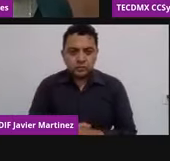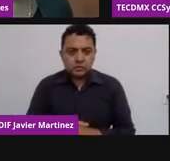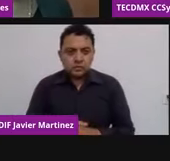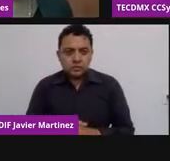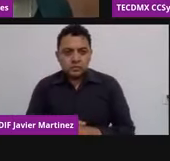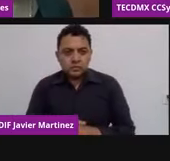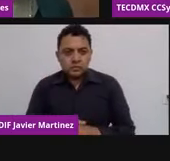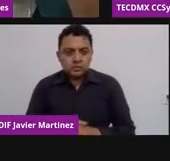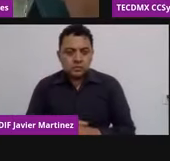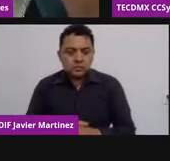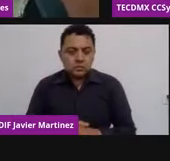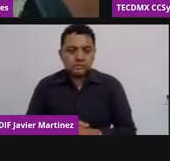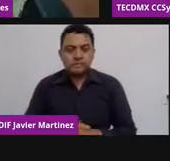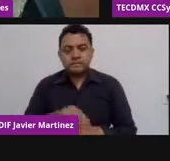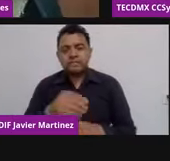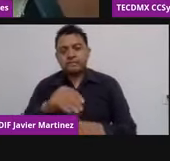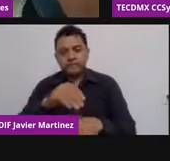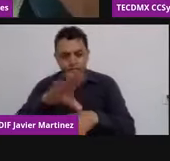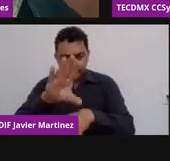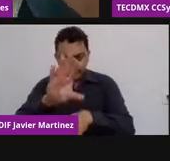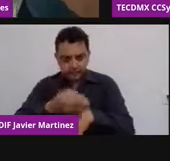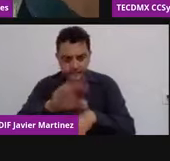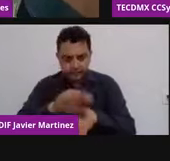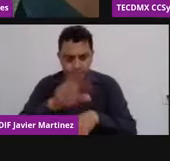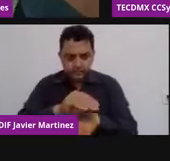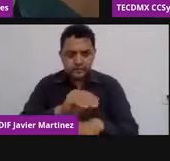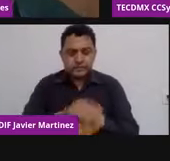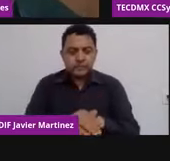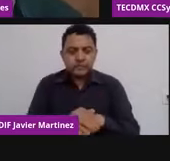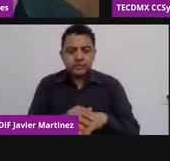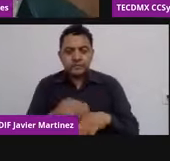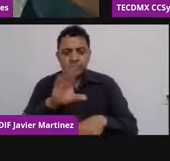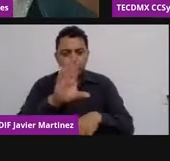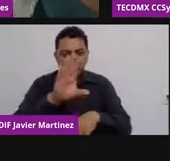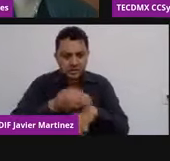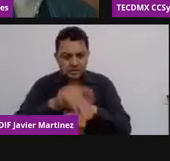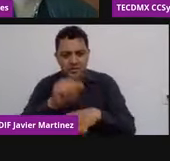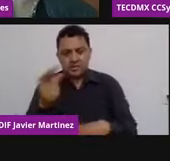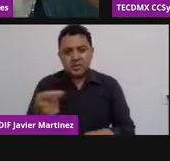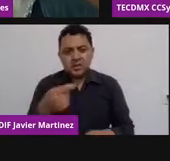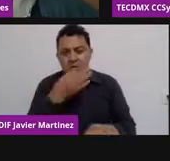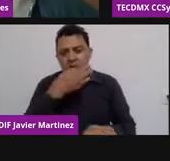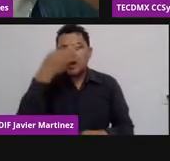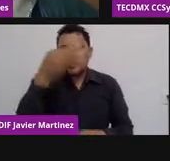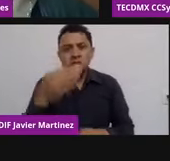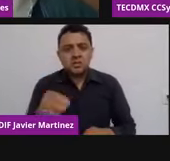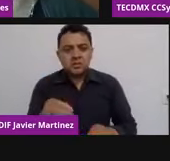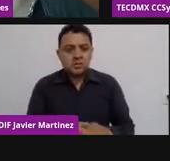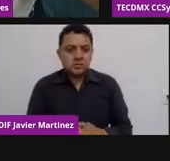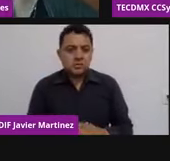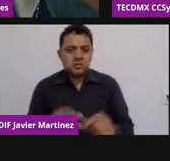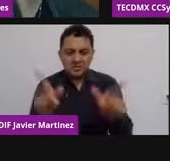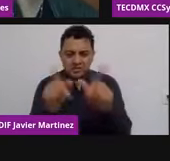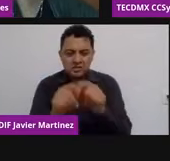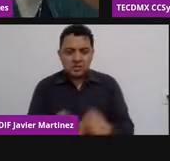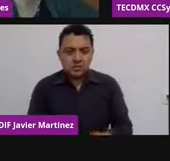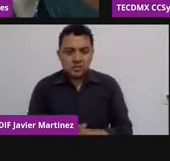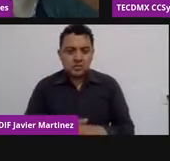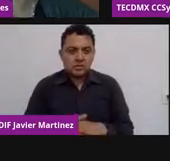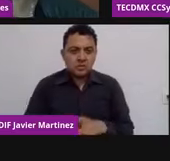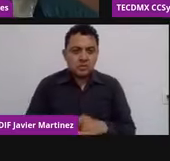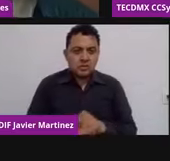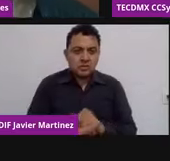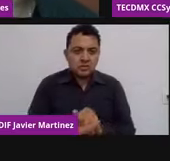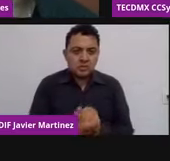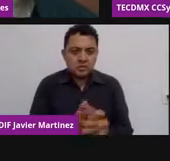aviso rapidísimo plan de campaña de salud doctora María del Carmen Silva con el tema cómo superar un vuelo